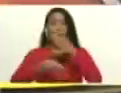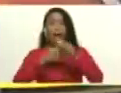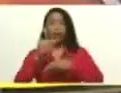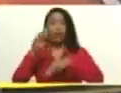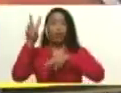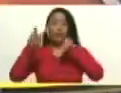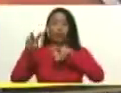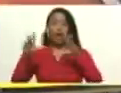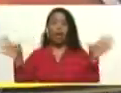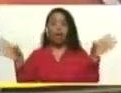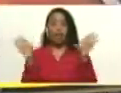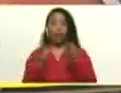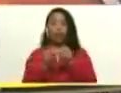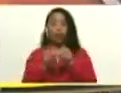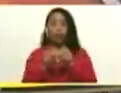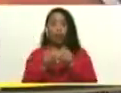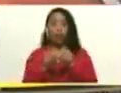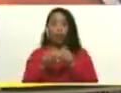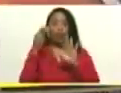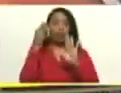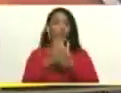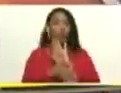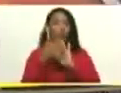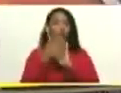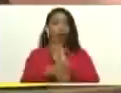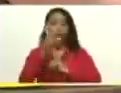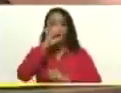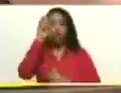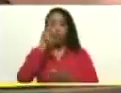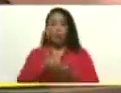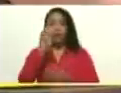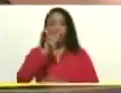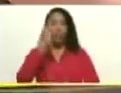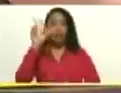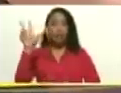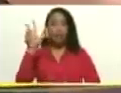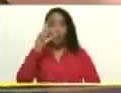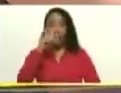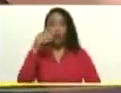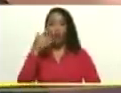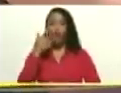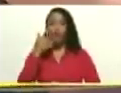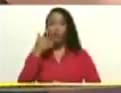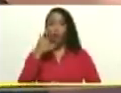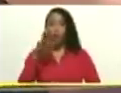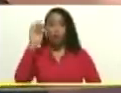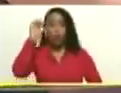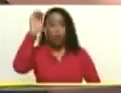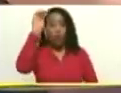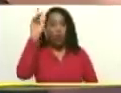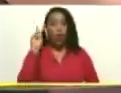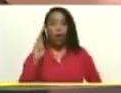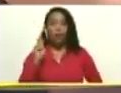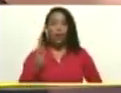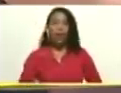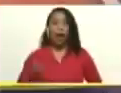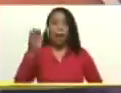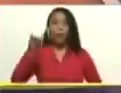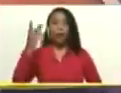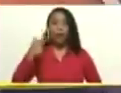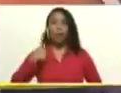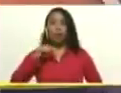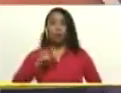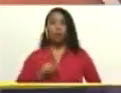disertación sobre el año 2023 y los años que están por venir y las tareas prioritarias que tenemos